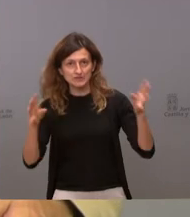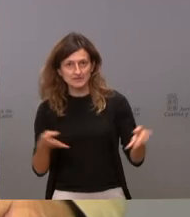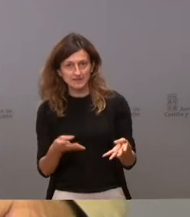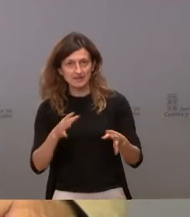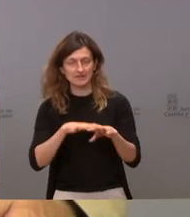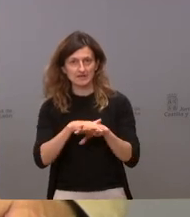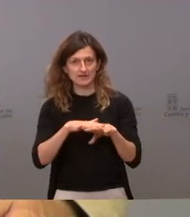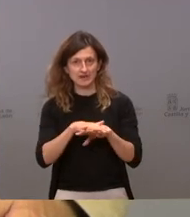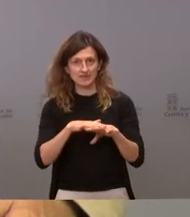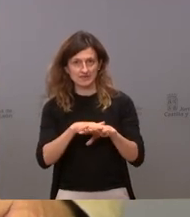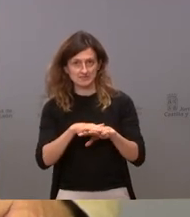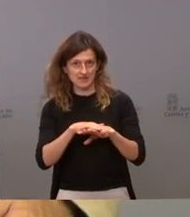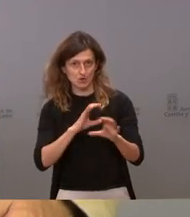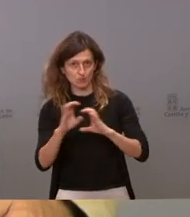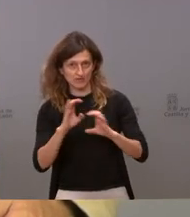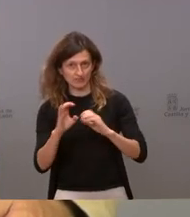telecomunicaciones